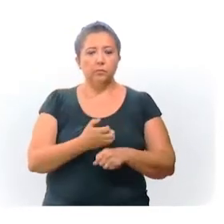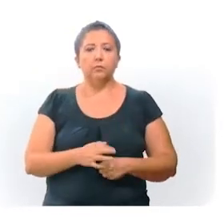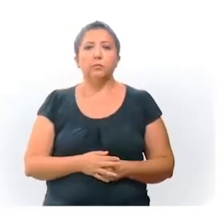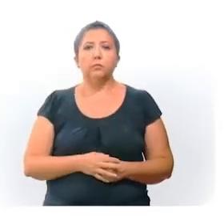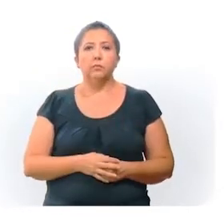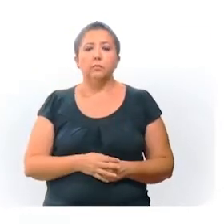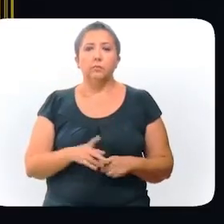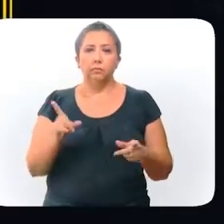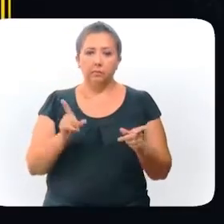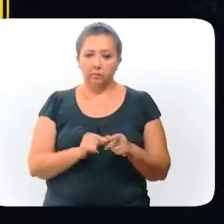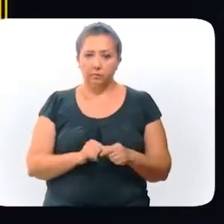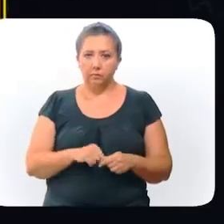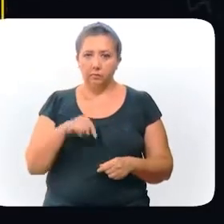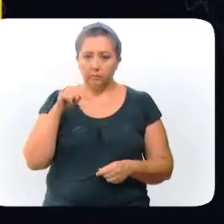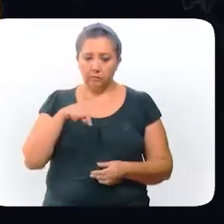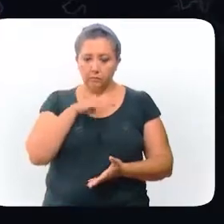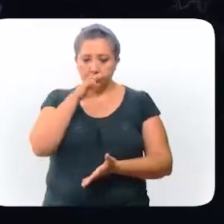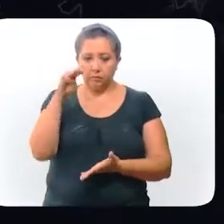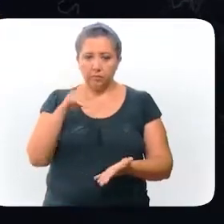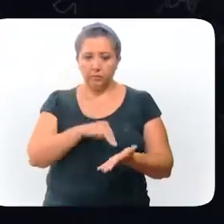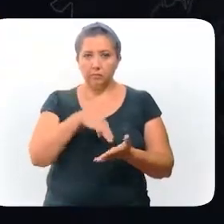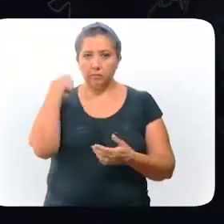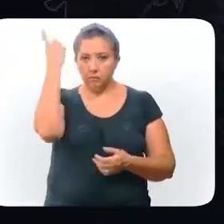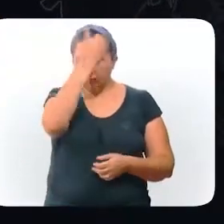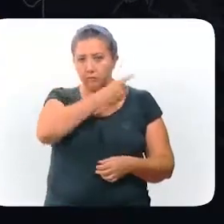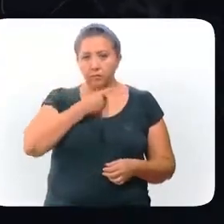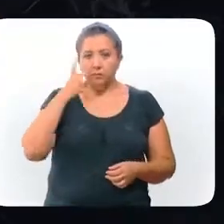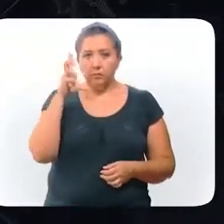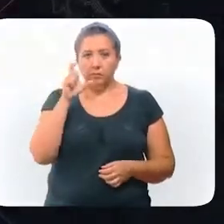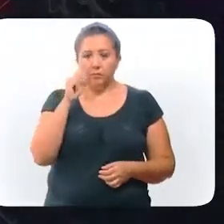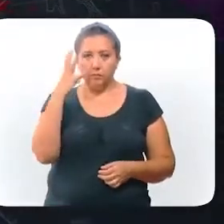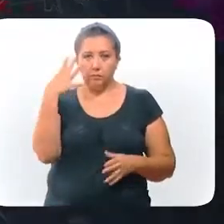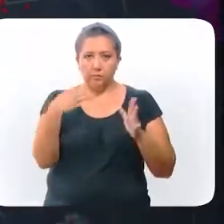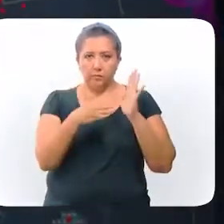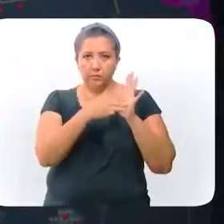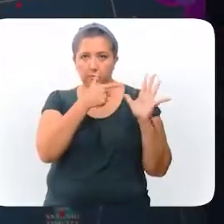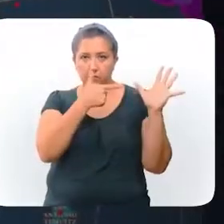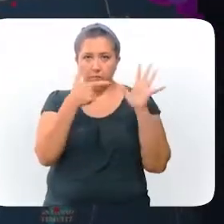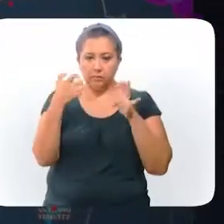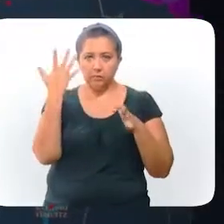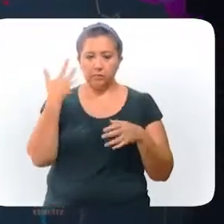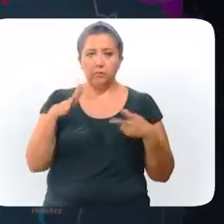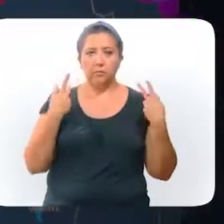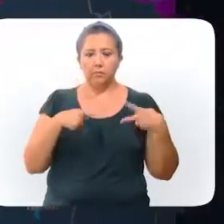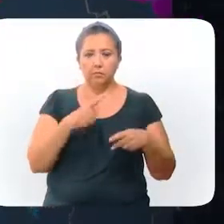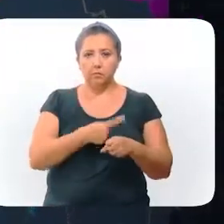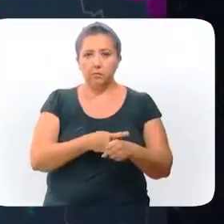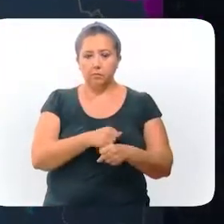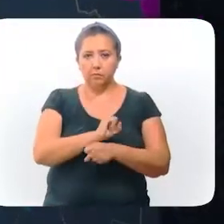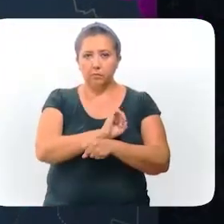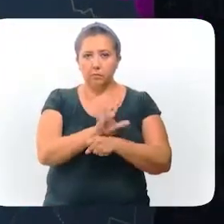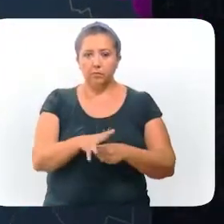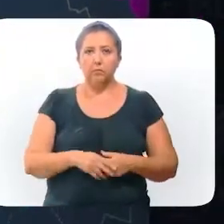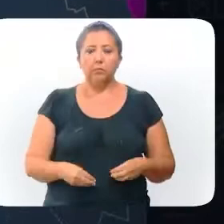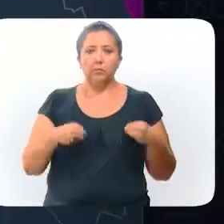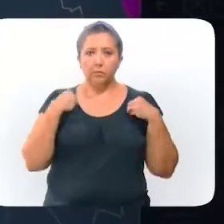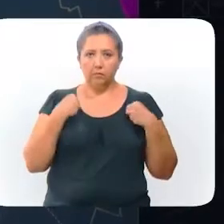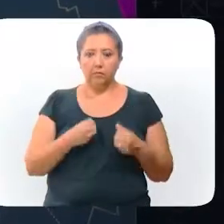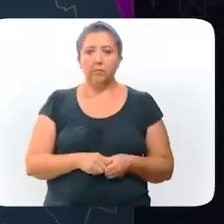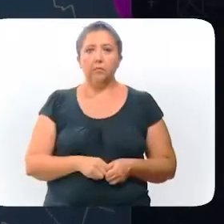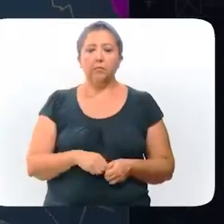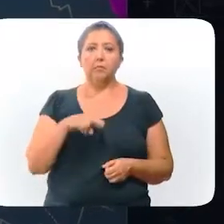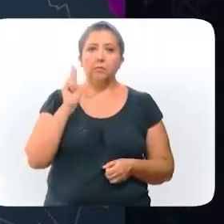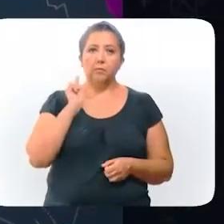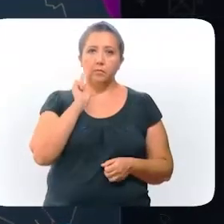otro país u otro estado. Específicamente, en Mérida se han diagnosticado 24.710 personas contagiadas de coronavirus